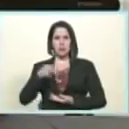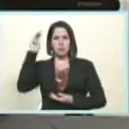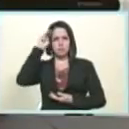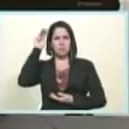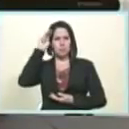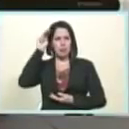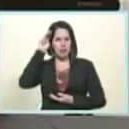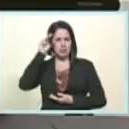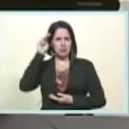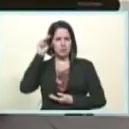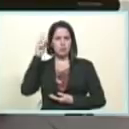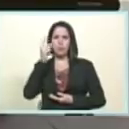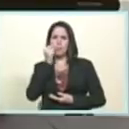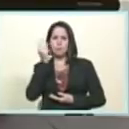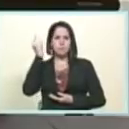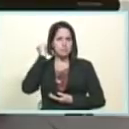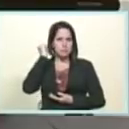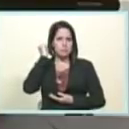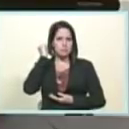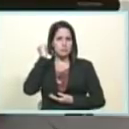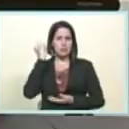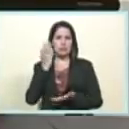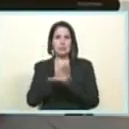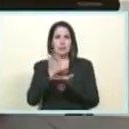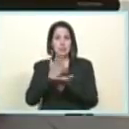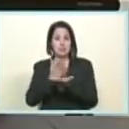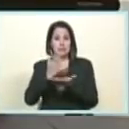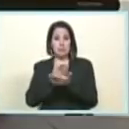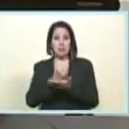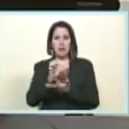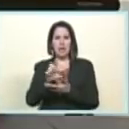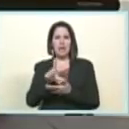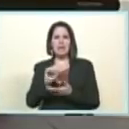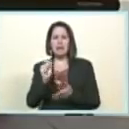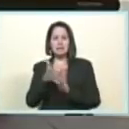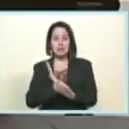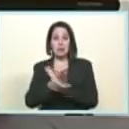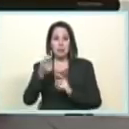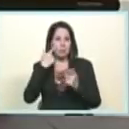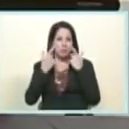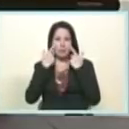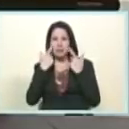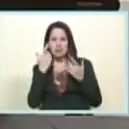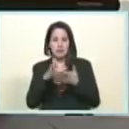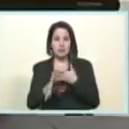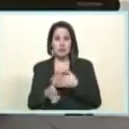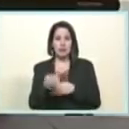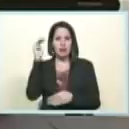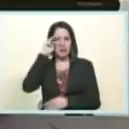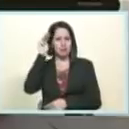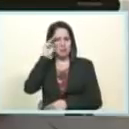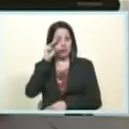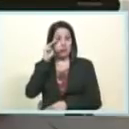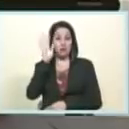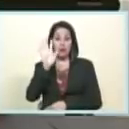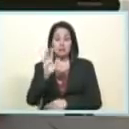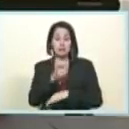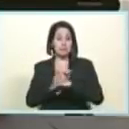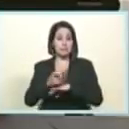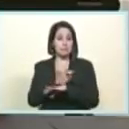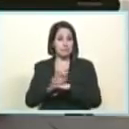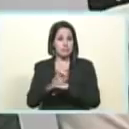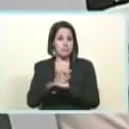maestros maestras siempre Elías agua pendiente de los maestros y maestras así es así es que se gobierna Elías